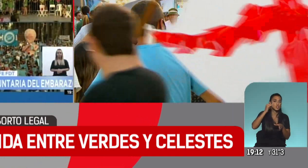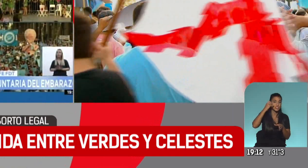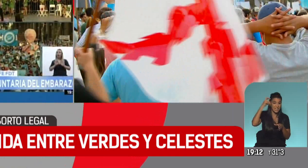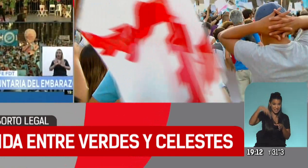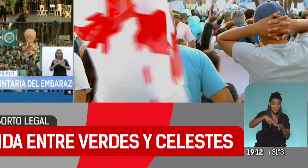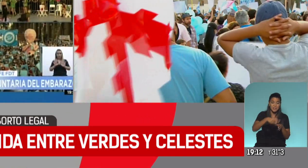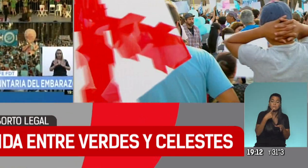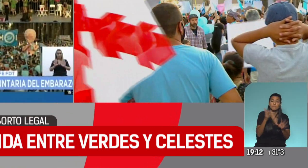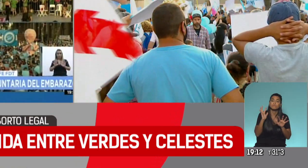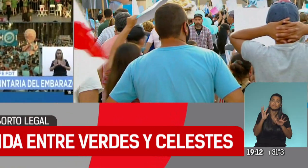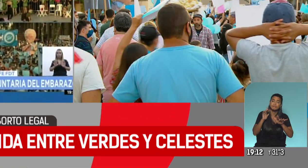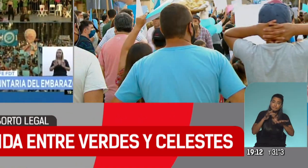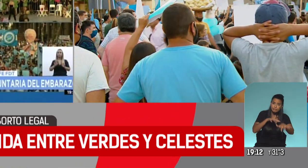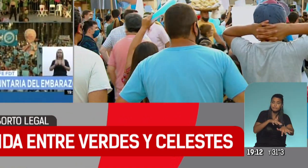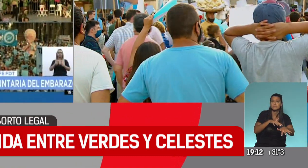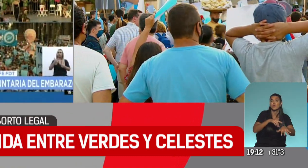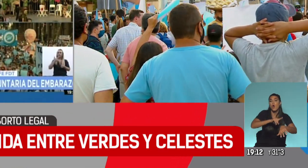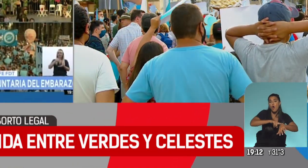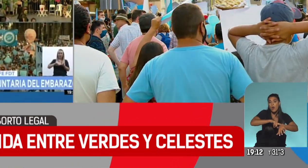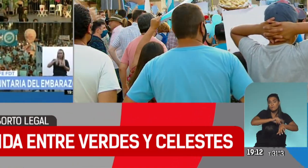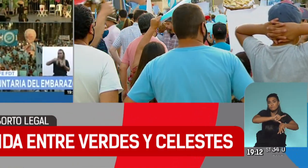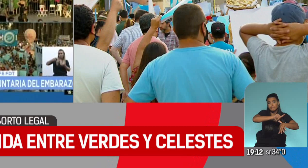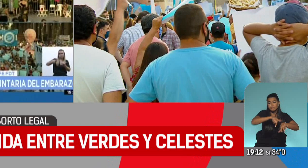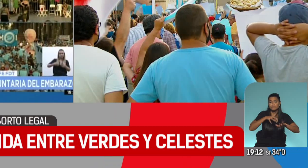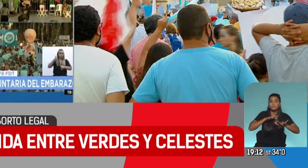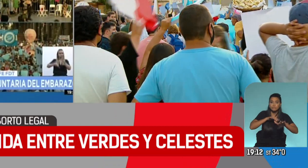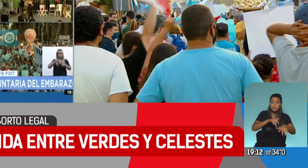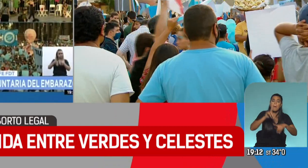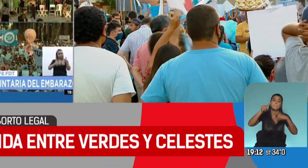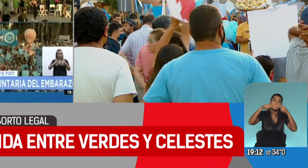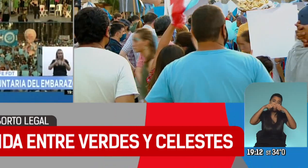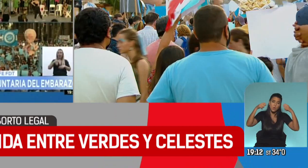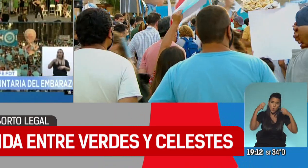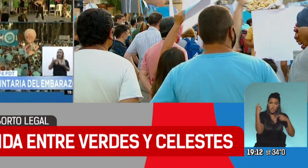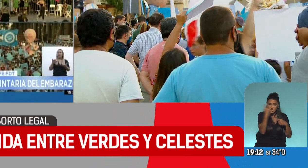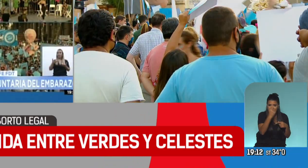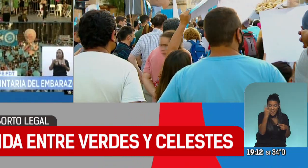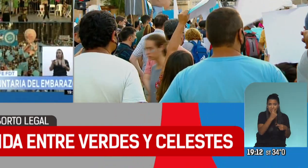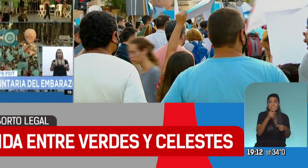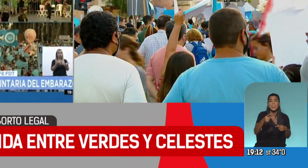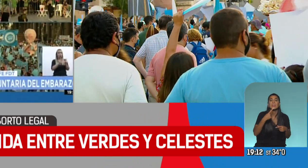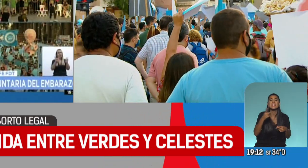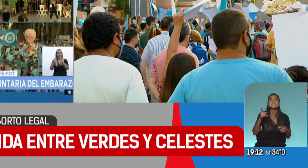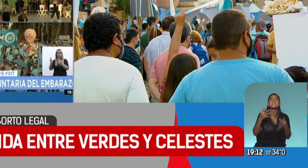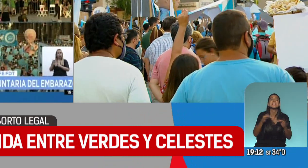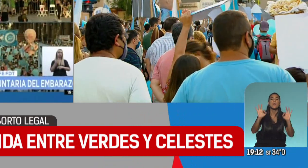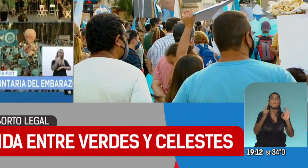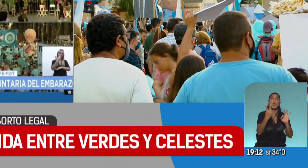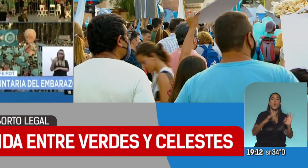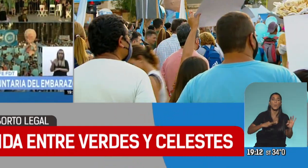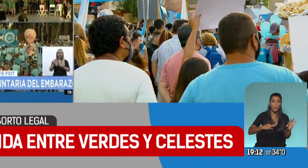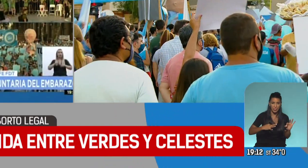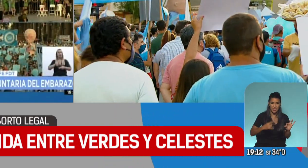Fueron llegando, conforme pasaban las horas de la tarde, con los clásicos pañuelos de color celeste, que dicen Salvemos las dos vidas,